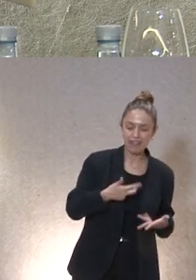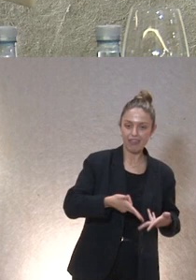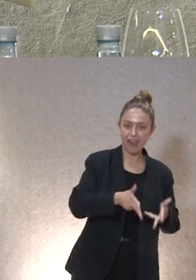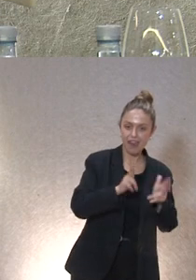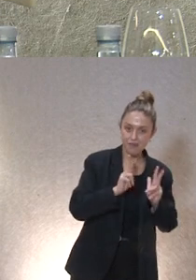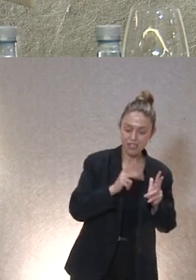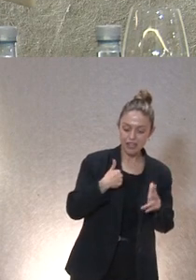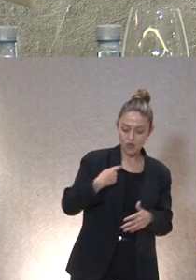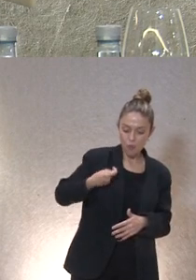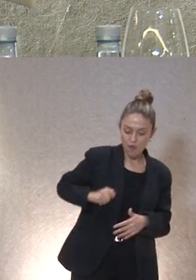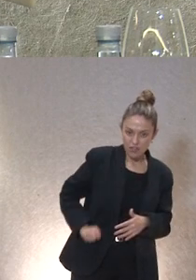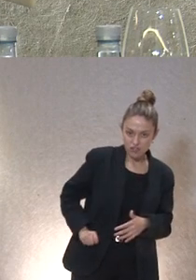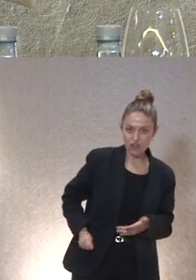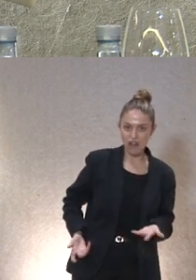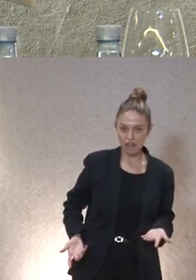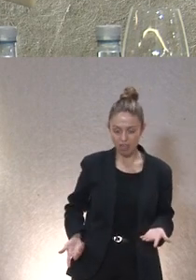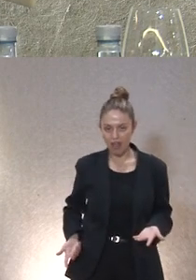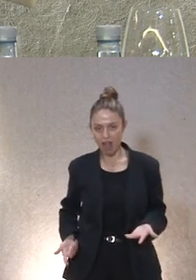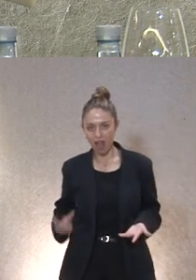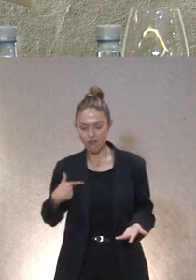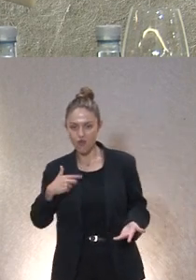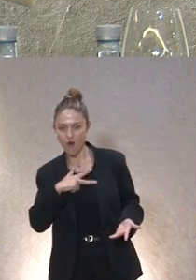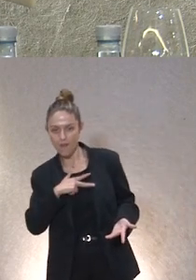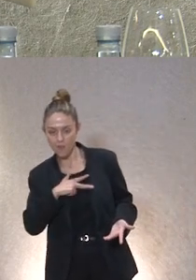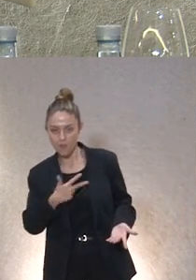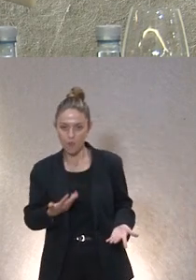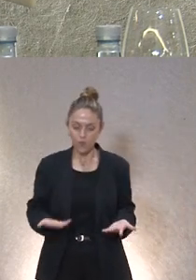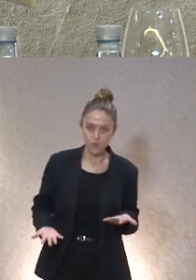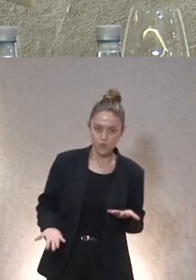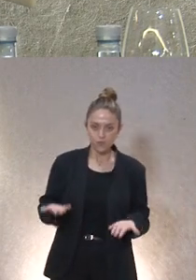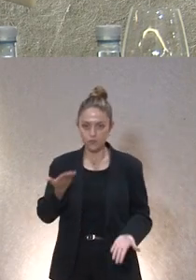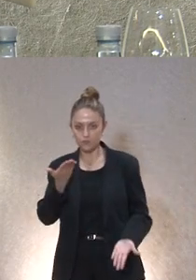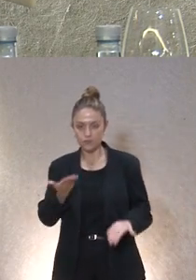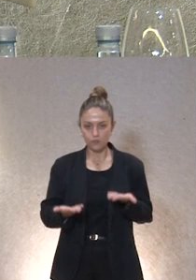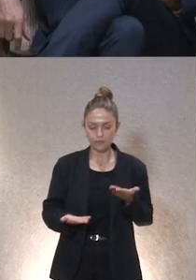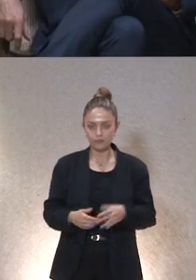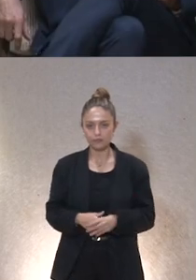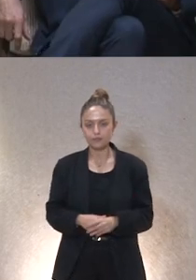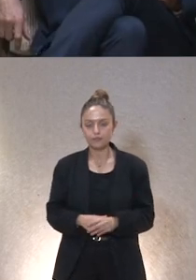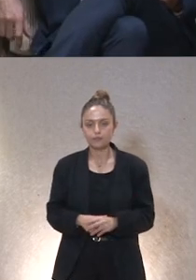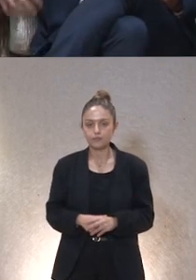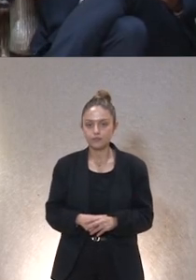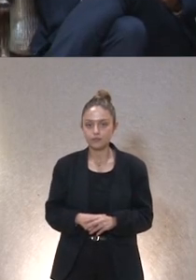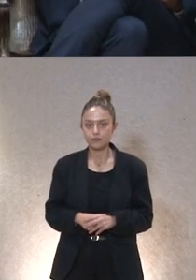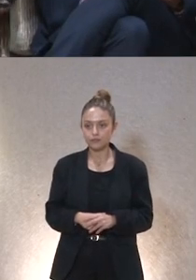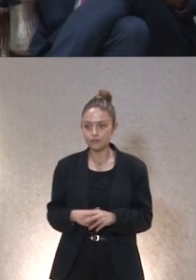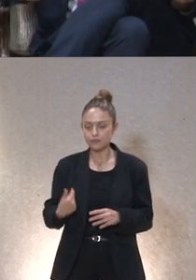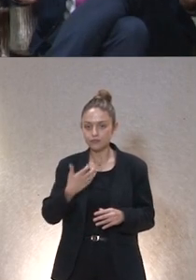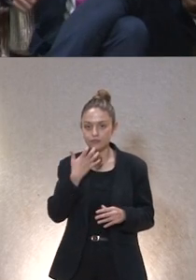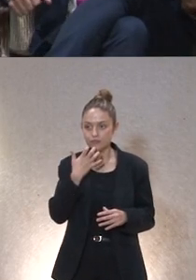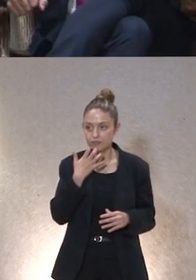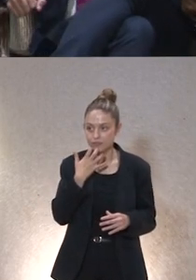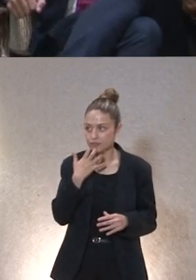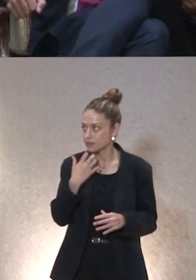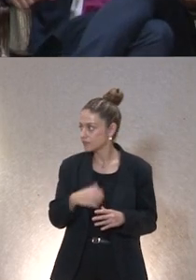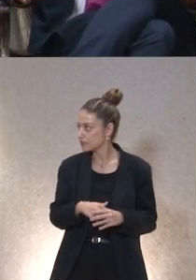mi profesionalidad etcétera etcétera no es muy bien muy interesante pero si nos enganchamos no vamos a